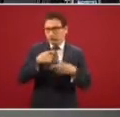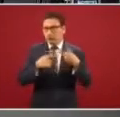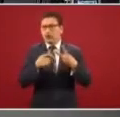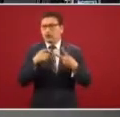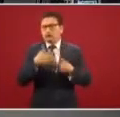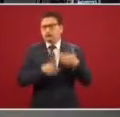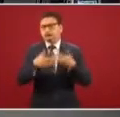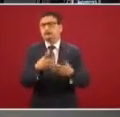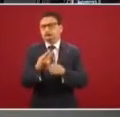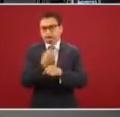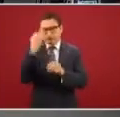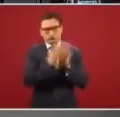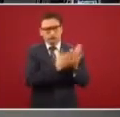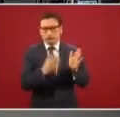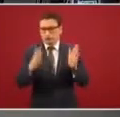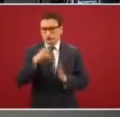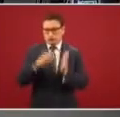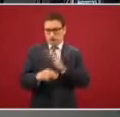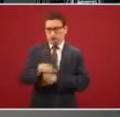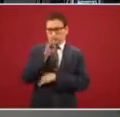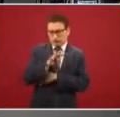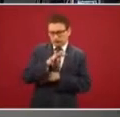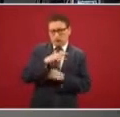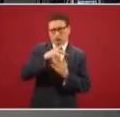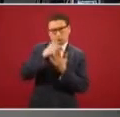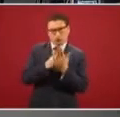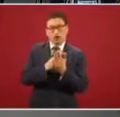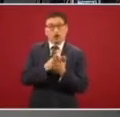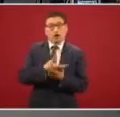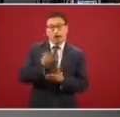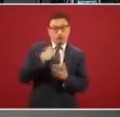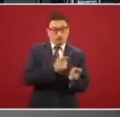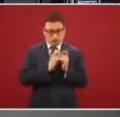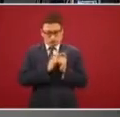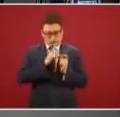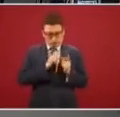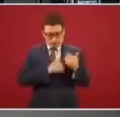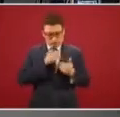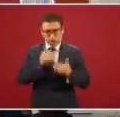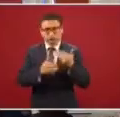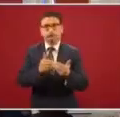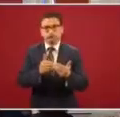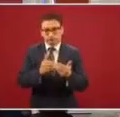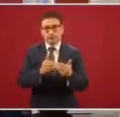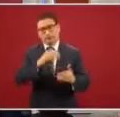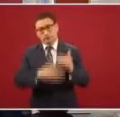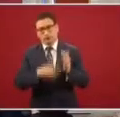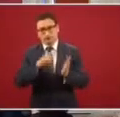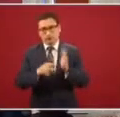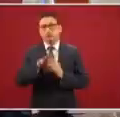ejercicio 2019, cómo tomamos el programa y cómo avanzó para el ejercicio que ya concluyó.